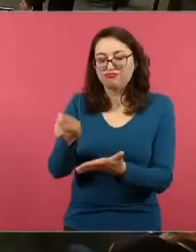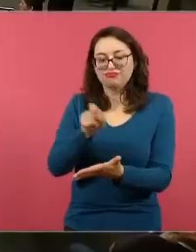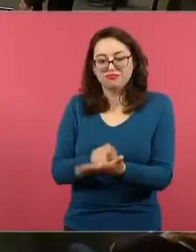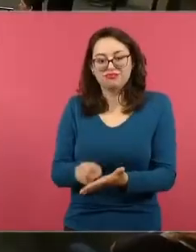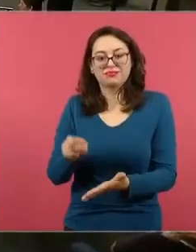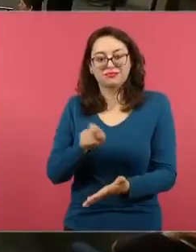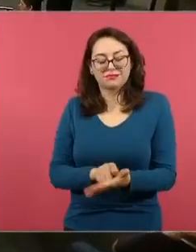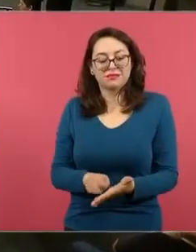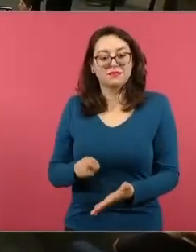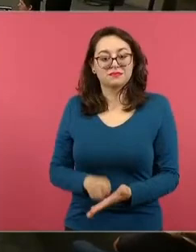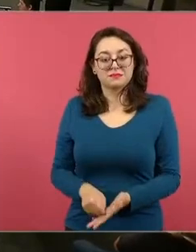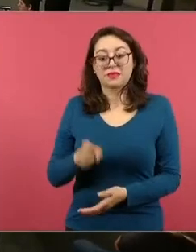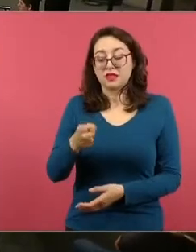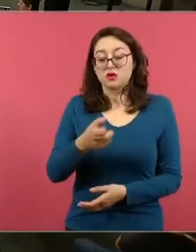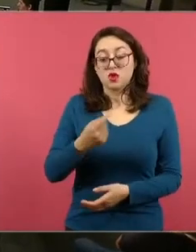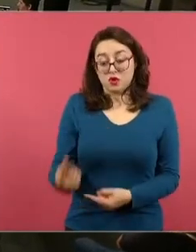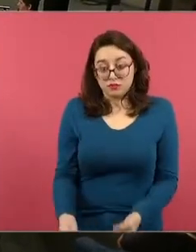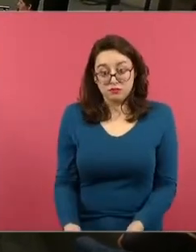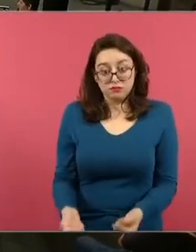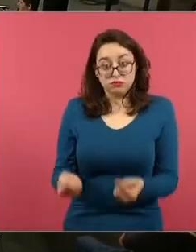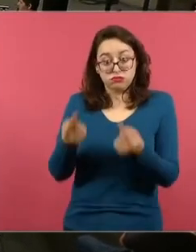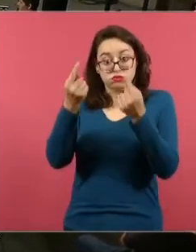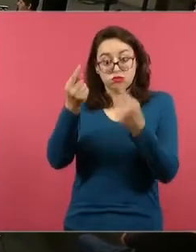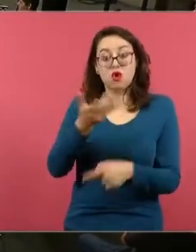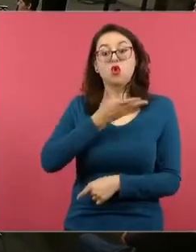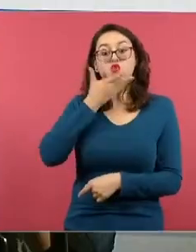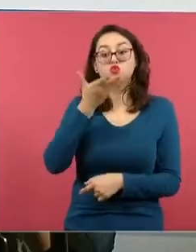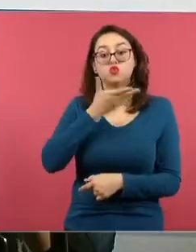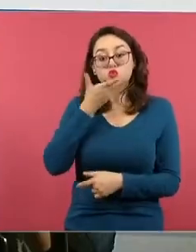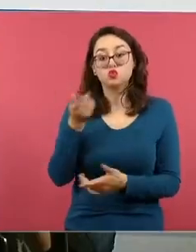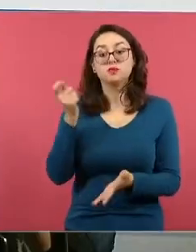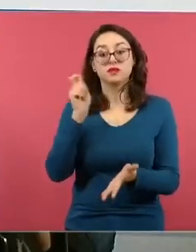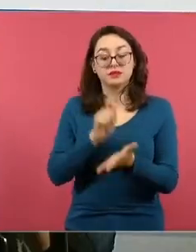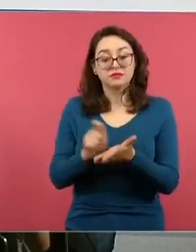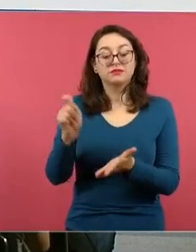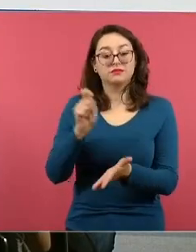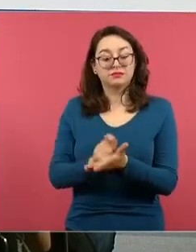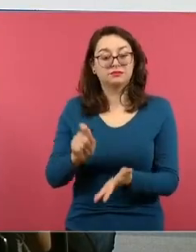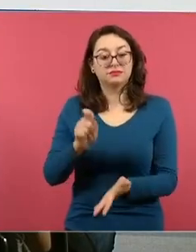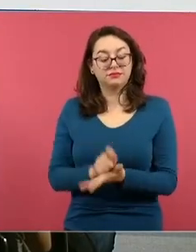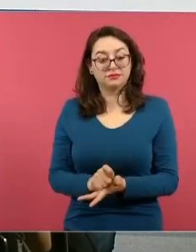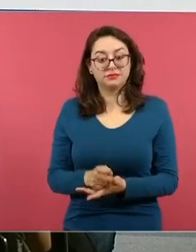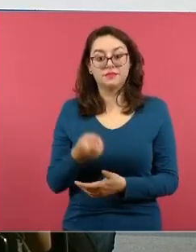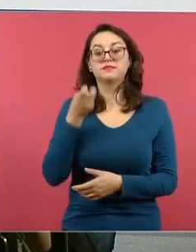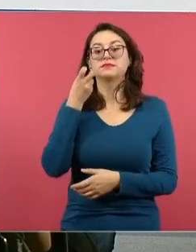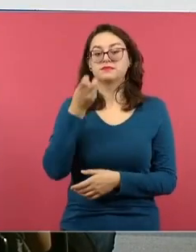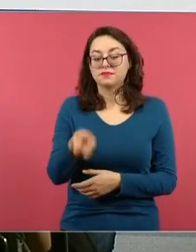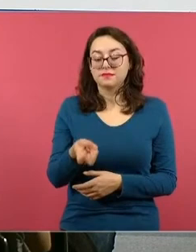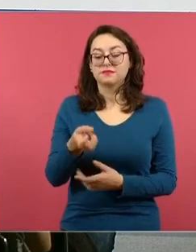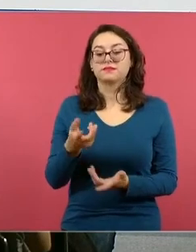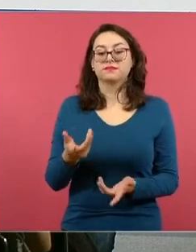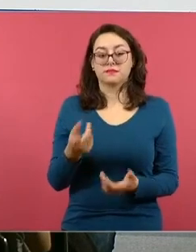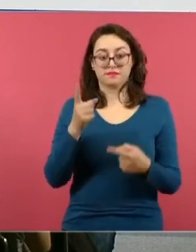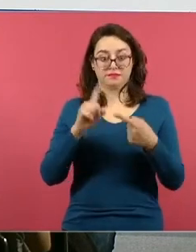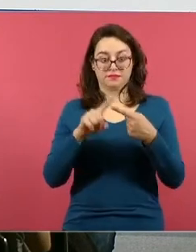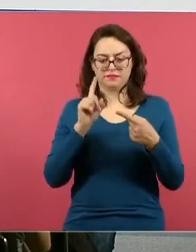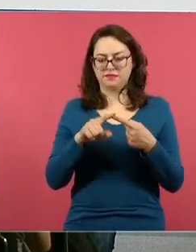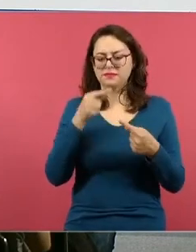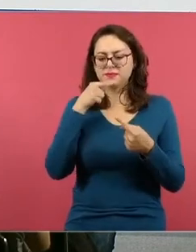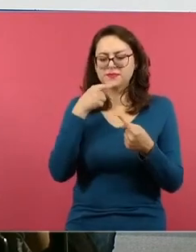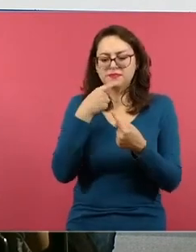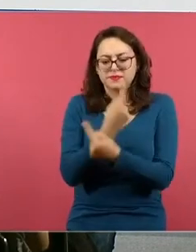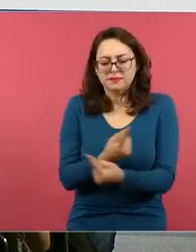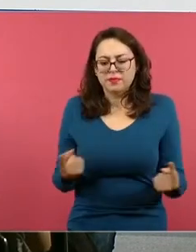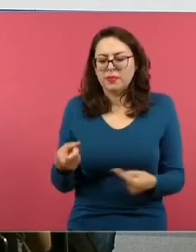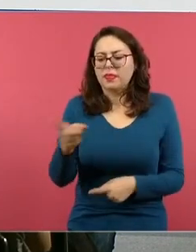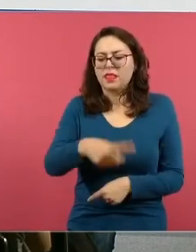Entonces, en el primer momento que es lo que sabemos en donde recuperamos los saberes de los pequeños, aquí se muestra una situación